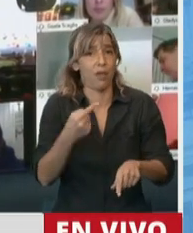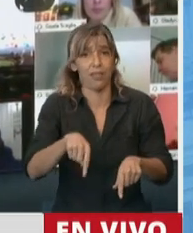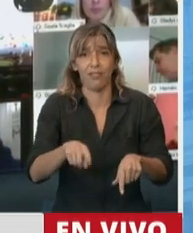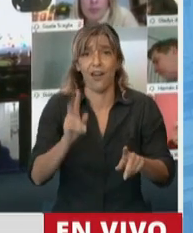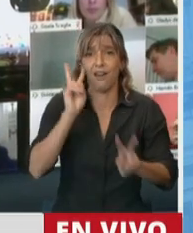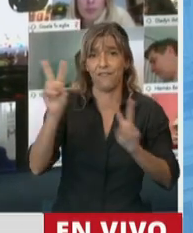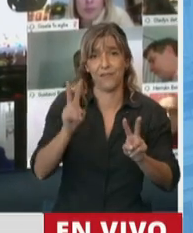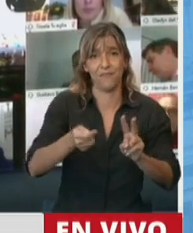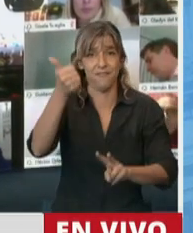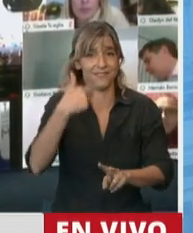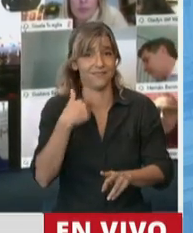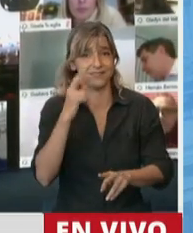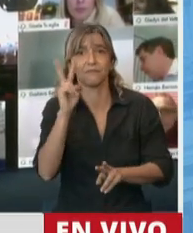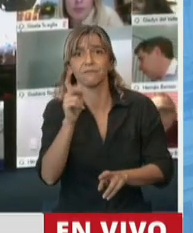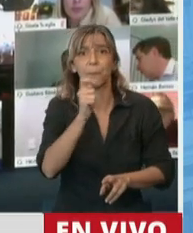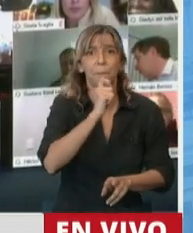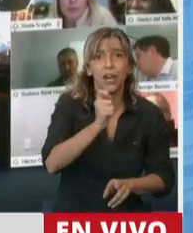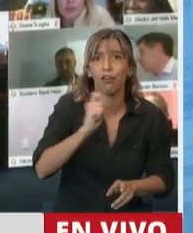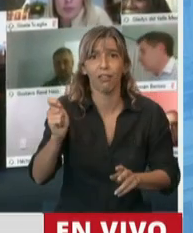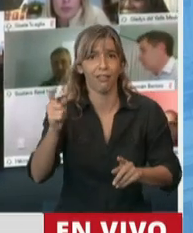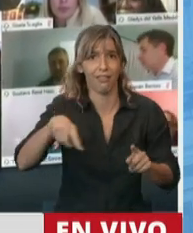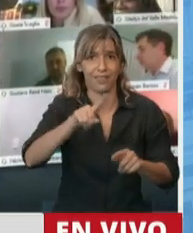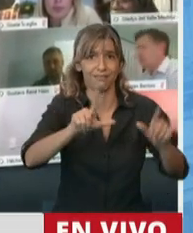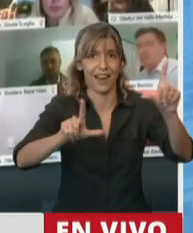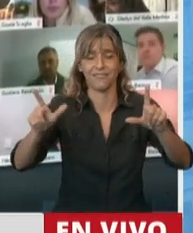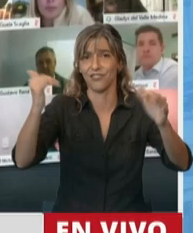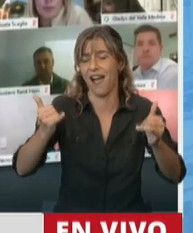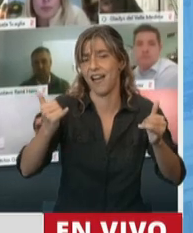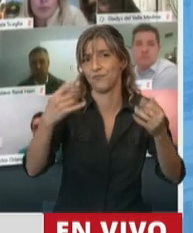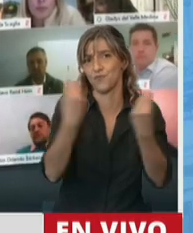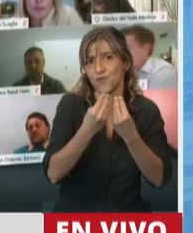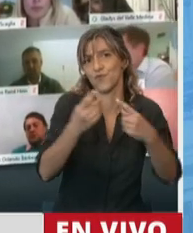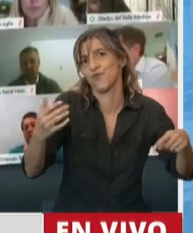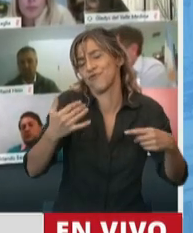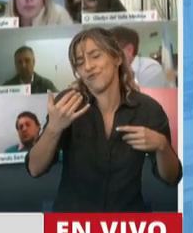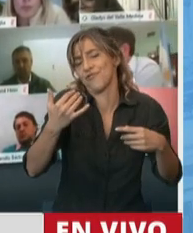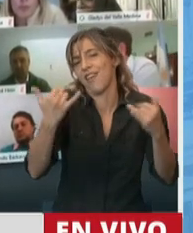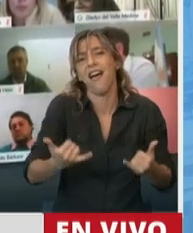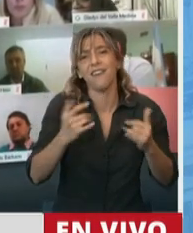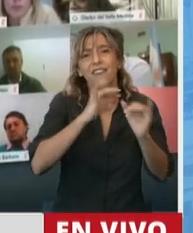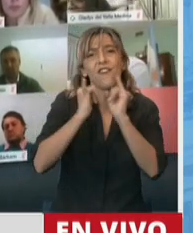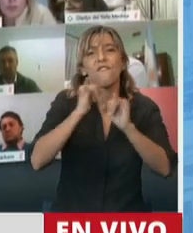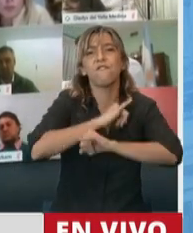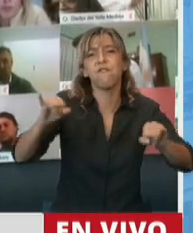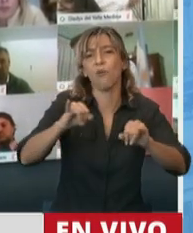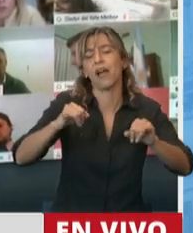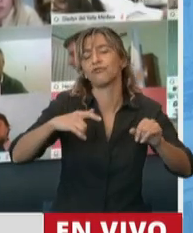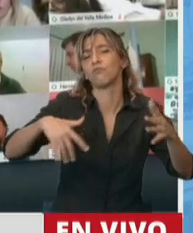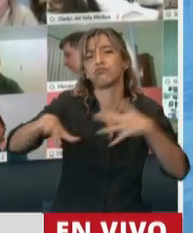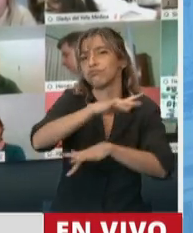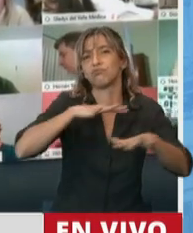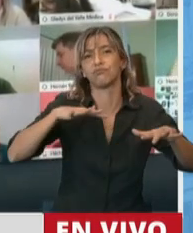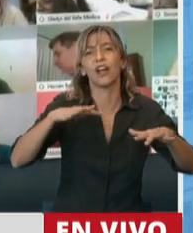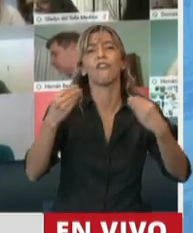corresponsales han trabajado, pero doy ese ejemplo, pero podríamos hablar de muchísimos más. Estas tecnologías de la información